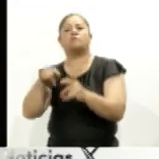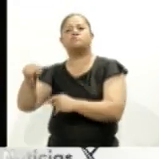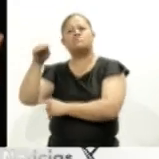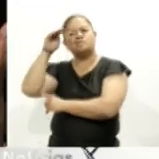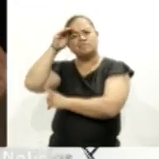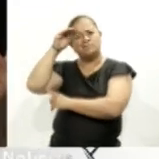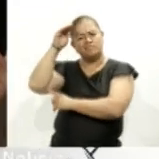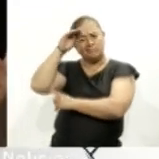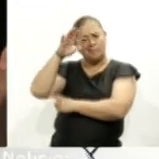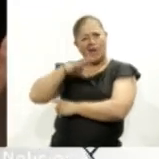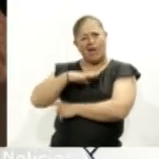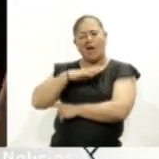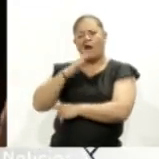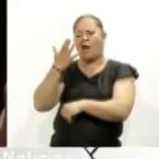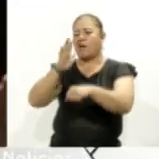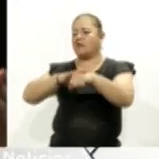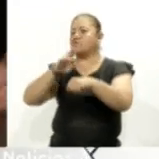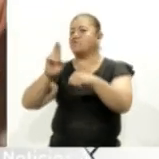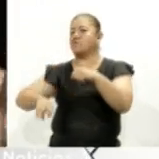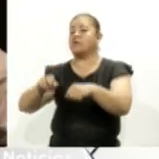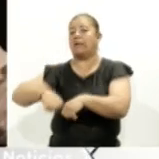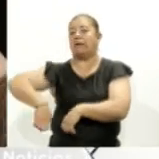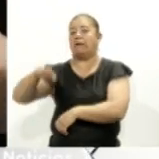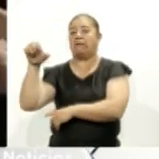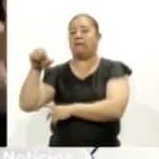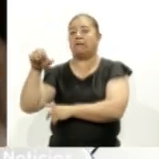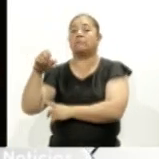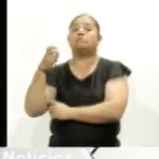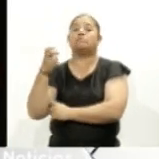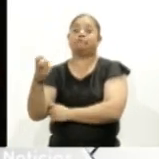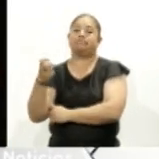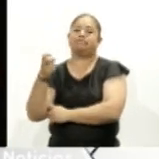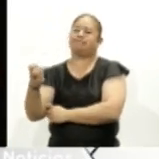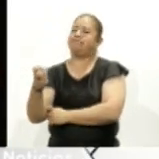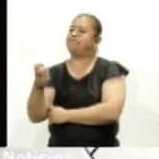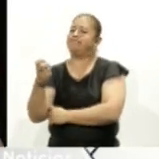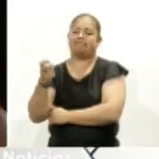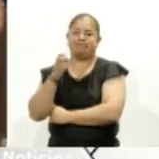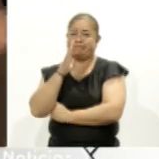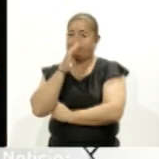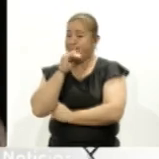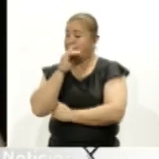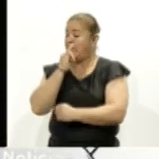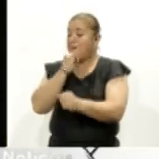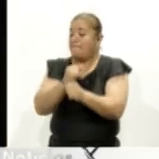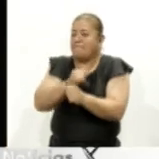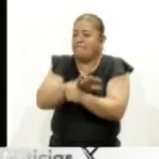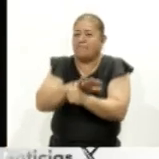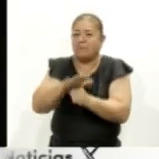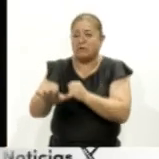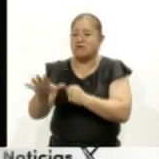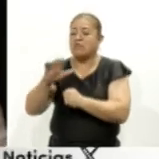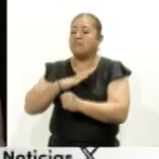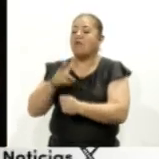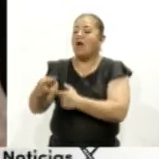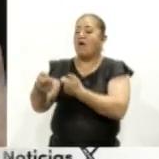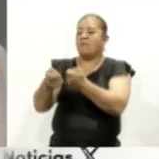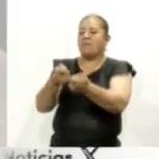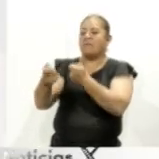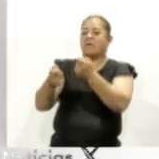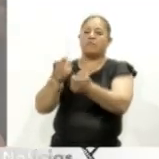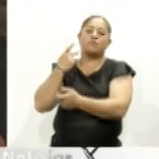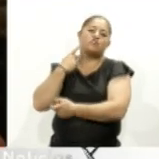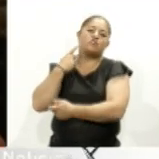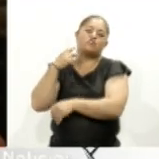y decretaban como menores de edad y por tanto incapaces de coordinar, de liderar y subordinaciones políticas.